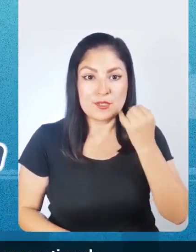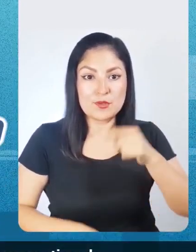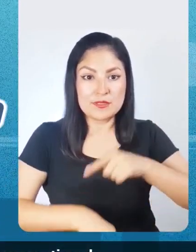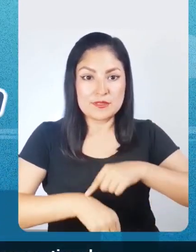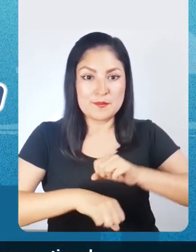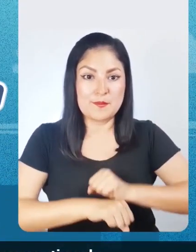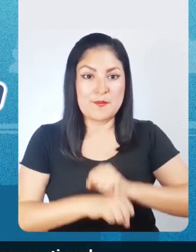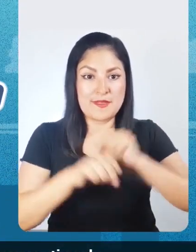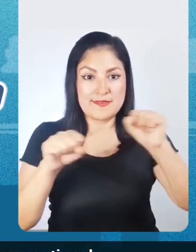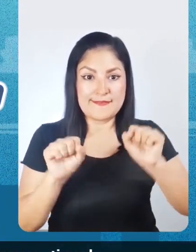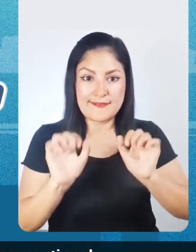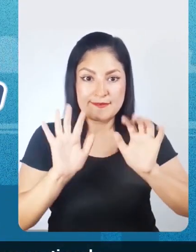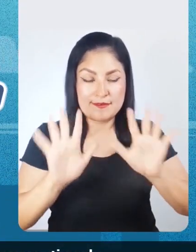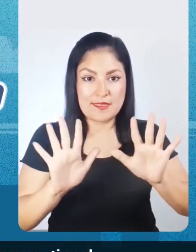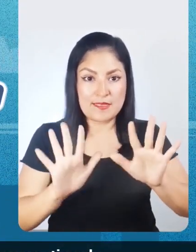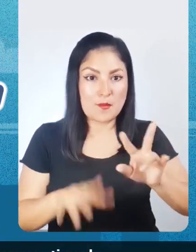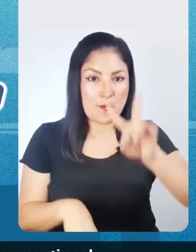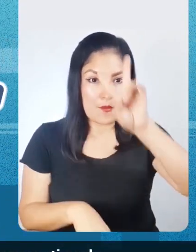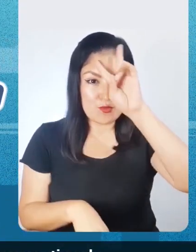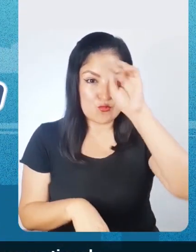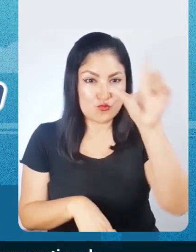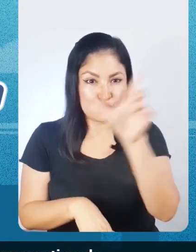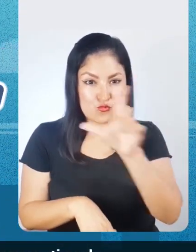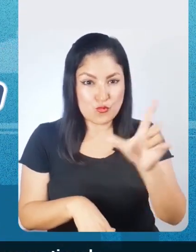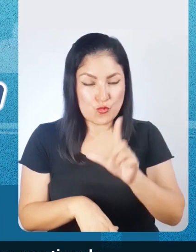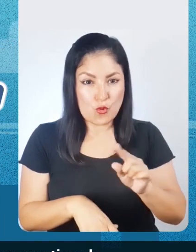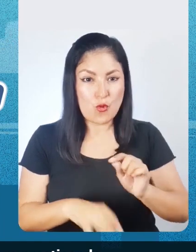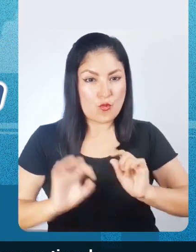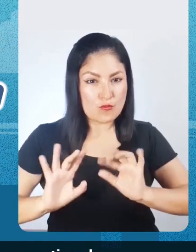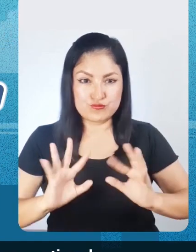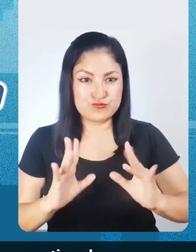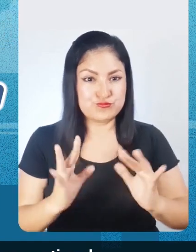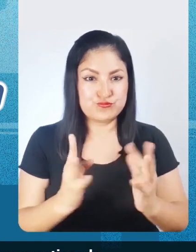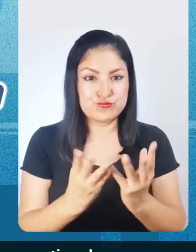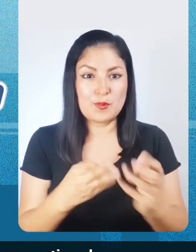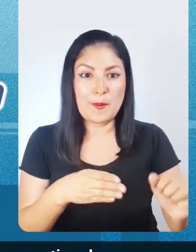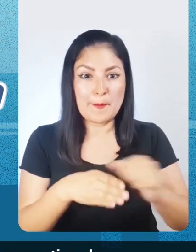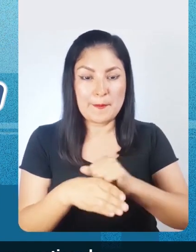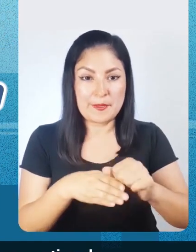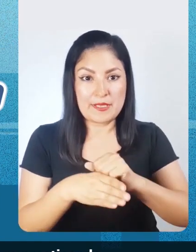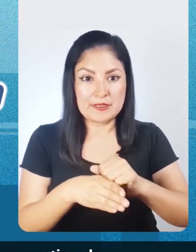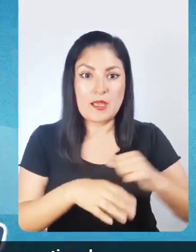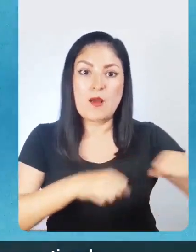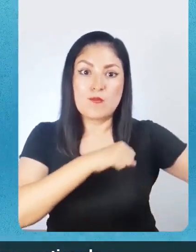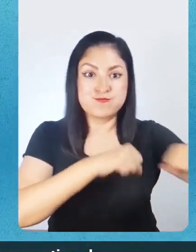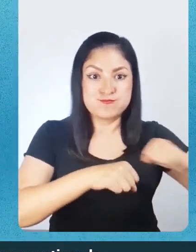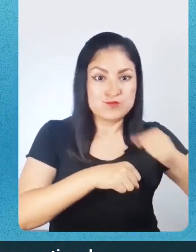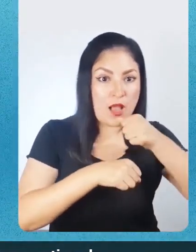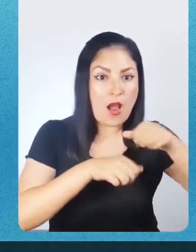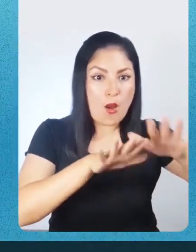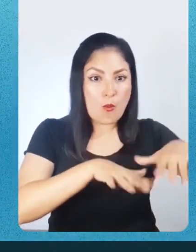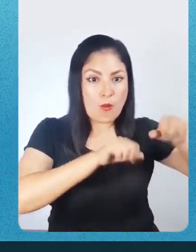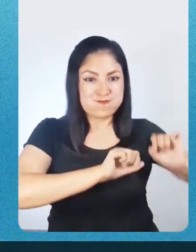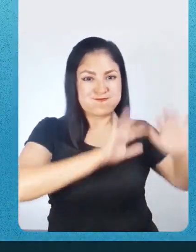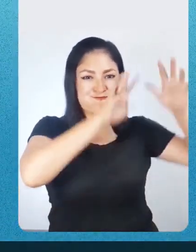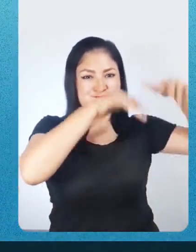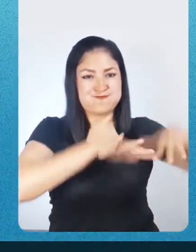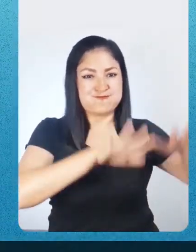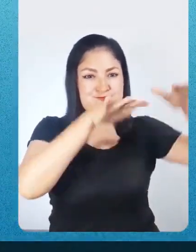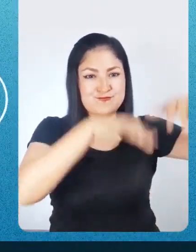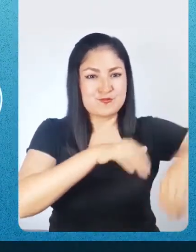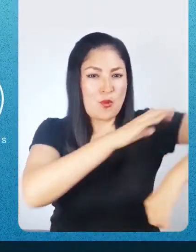participa en el Simulacro Nacional Multipeligro, practicando tu respuesta ante sismos y peligros asociados, como tsunami,